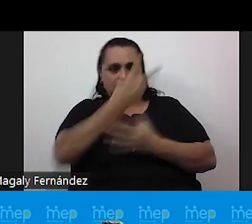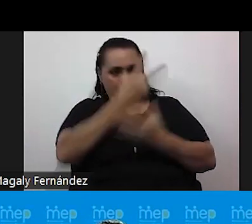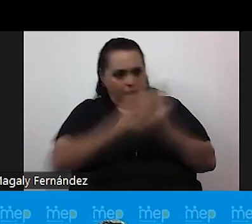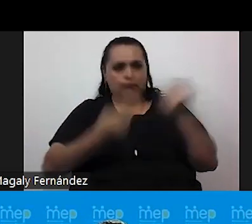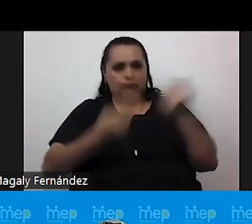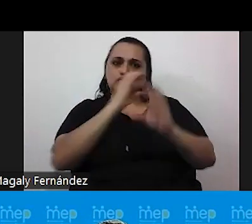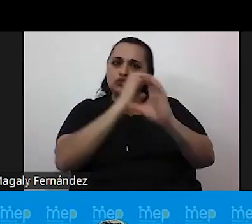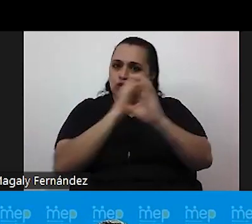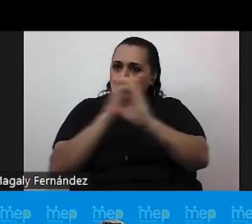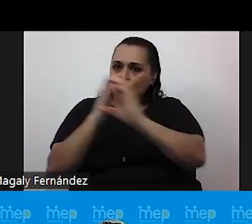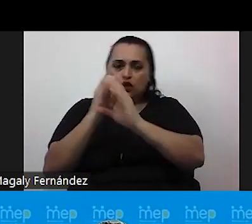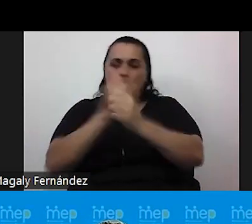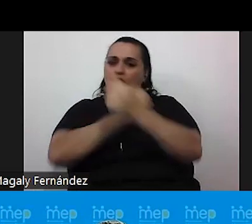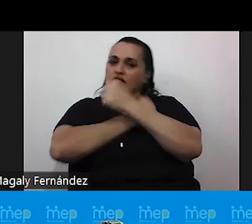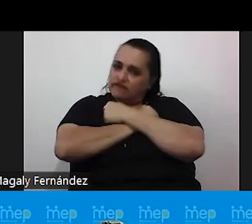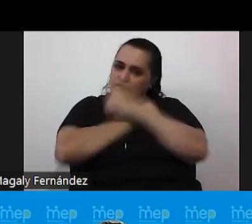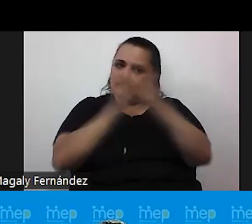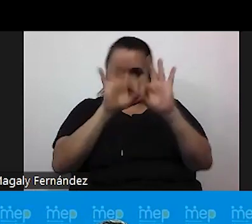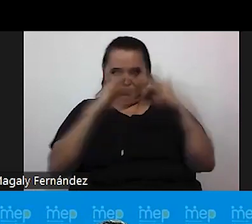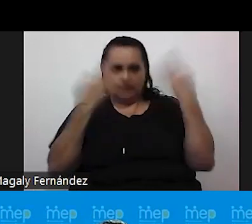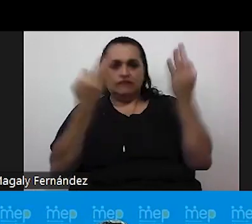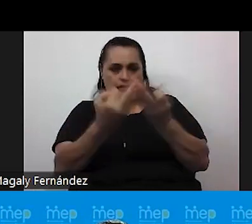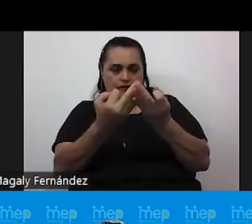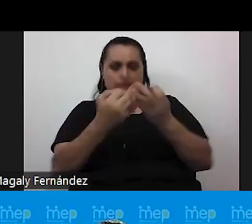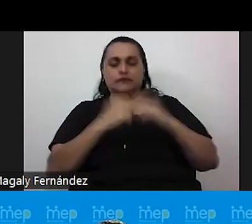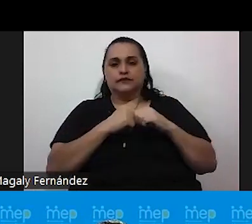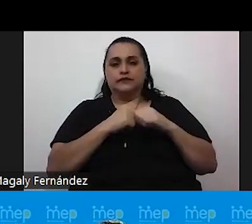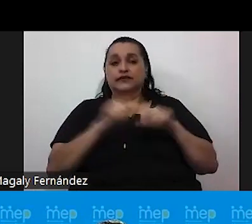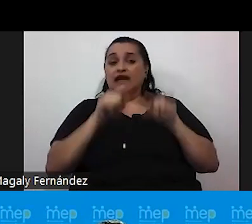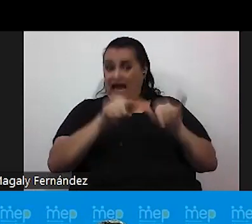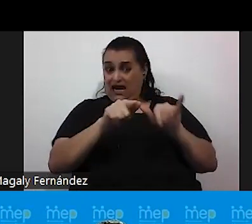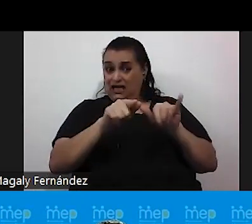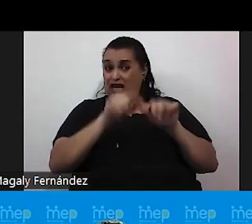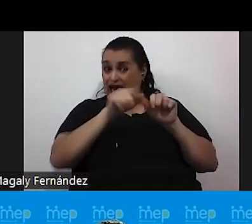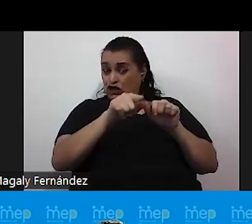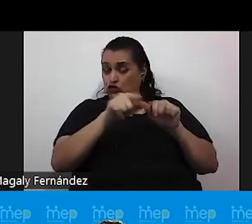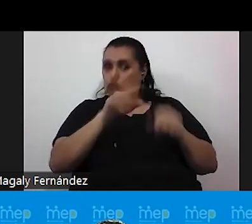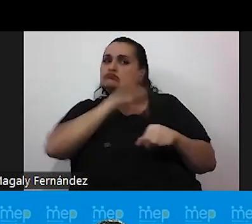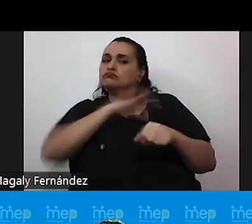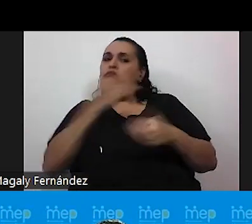cuido y afecto de su familia. Y esto nos ha podido favorecer,